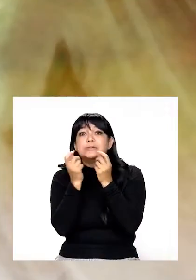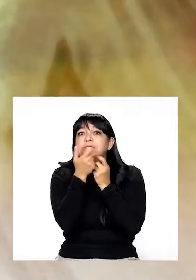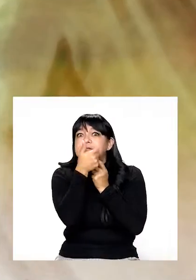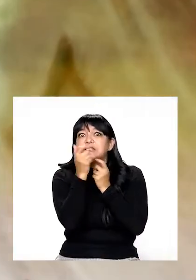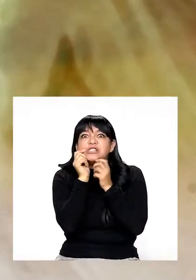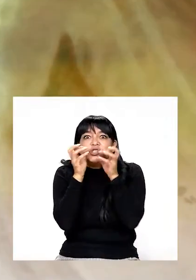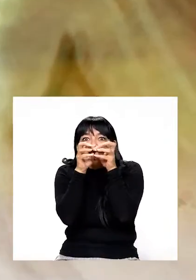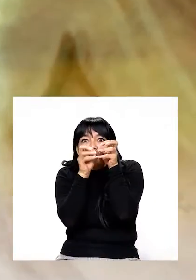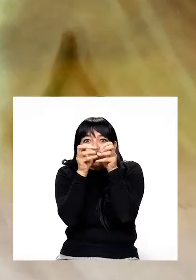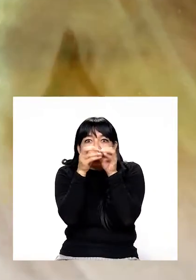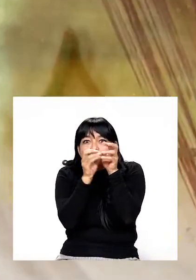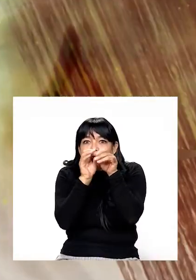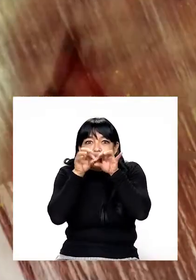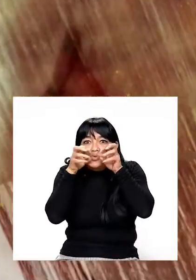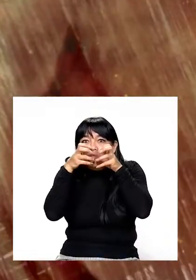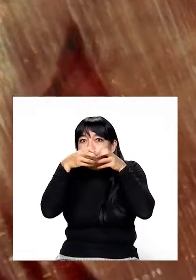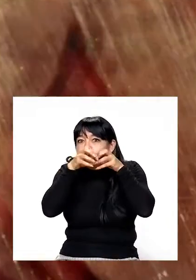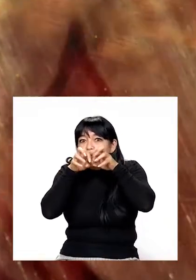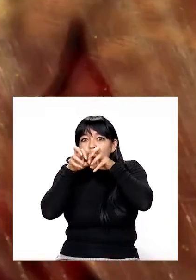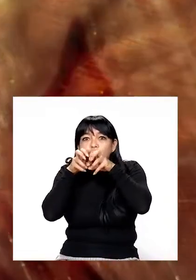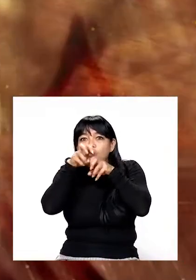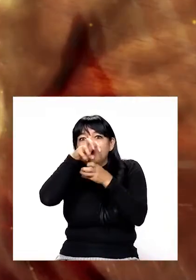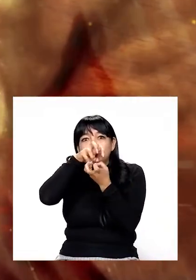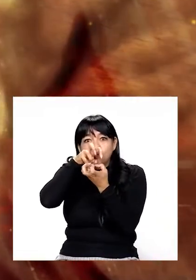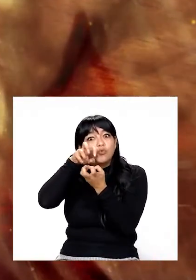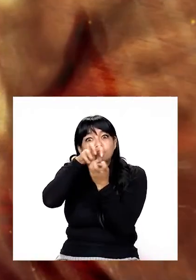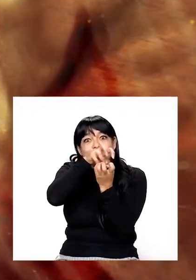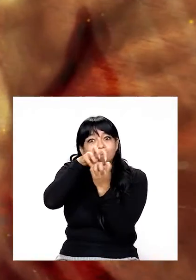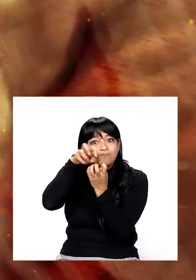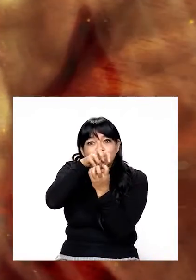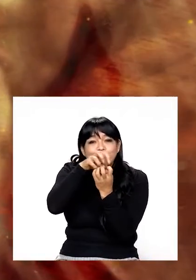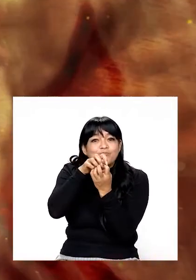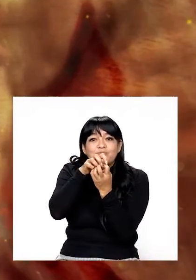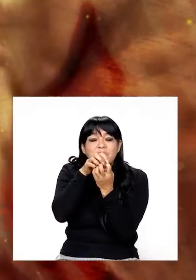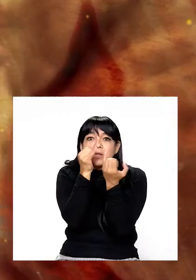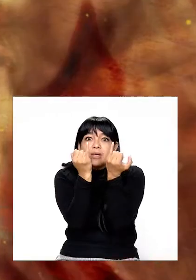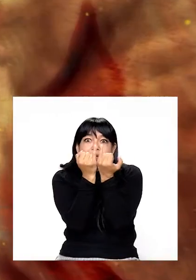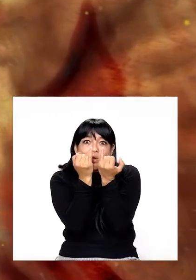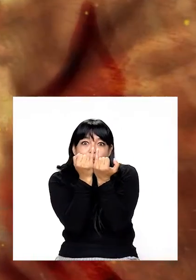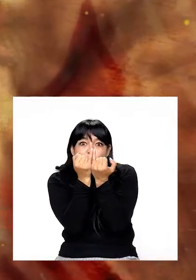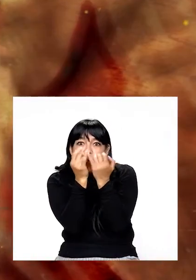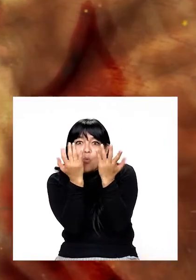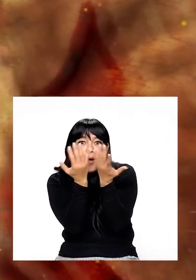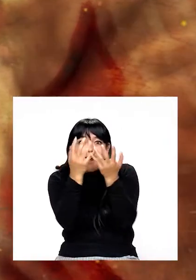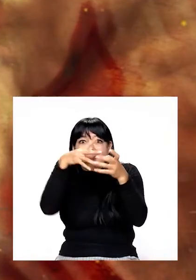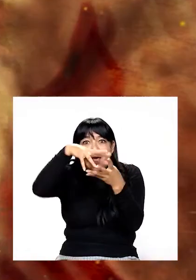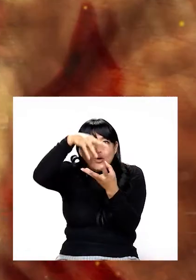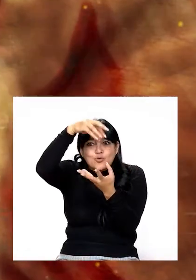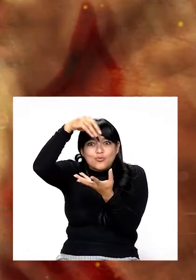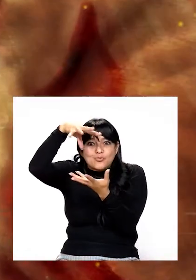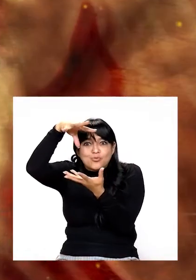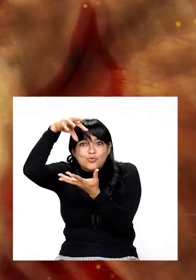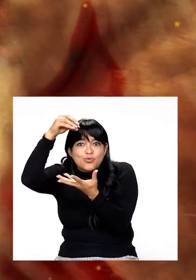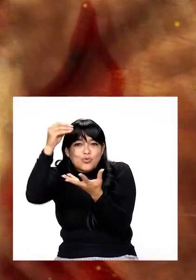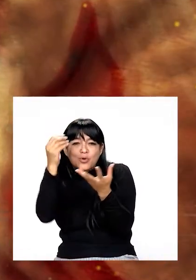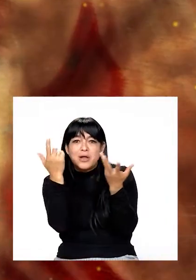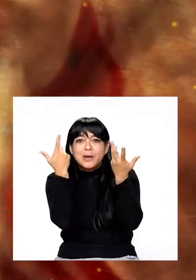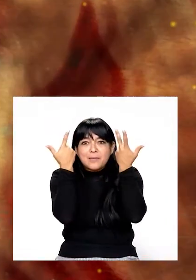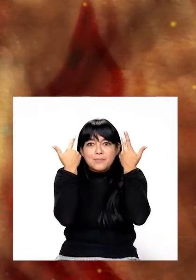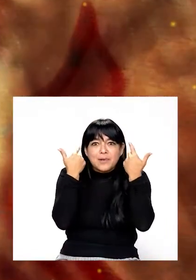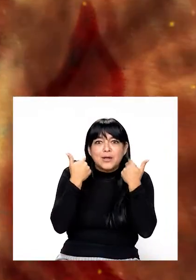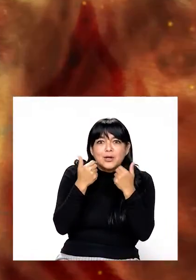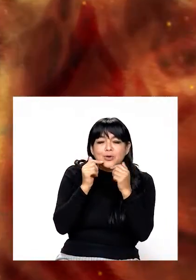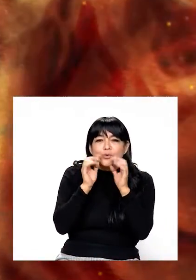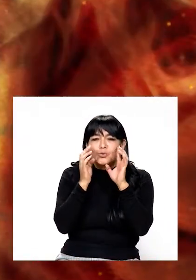O aquellos dientes amontonados, mellados por muchas partes, como las almenas de un castillo, aquel